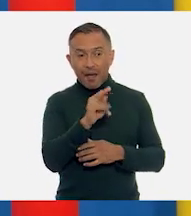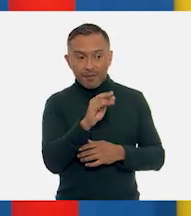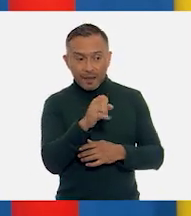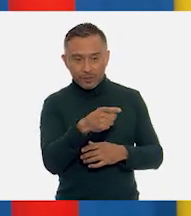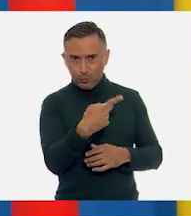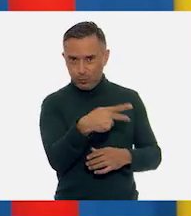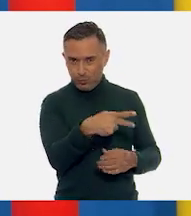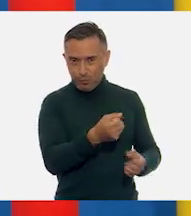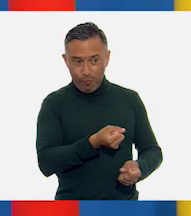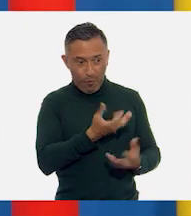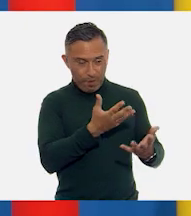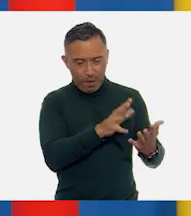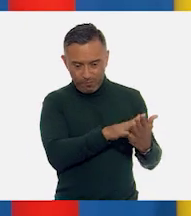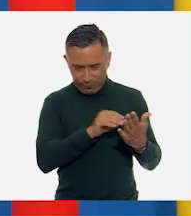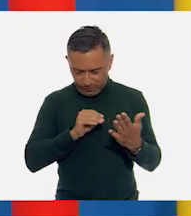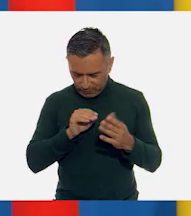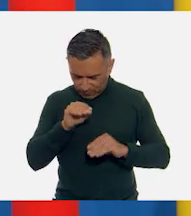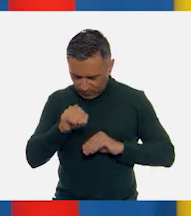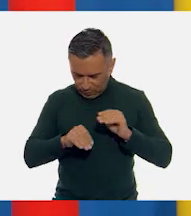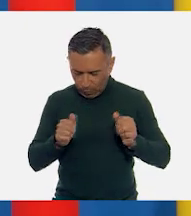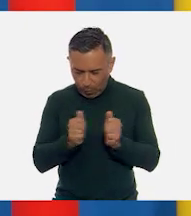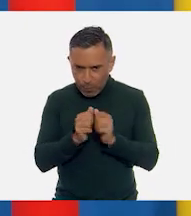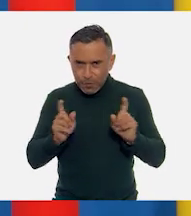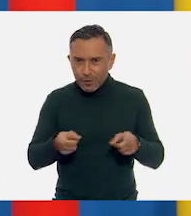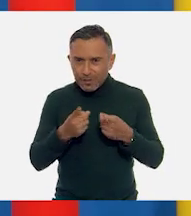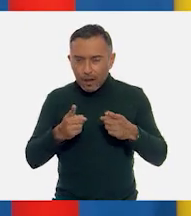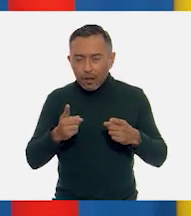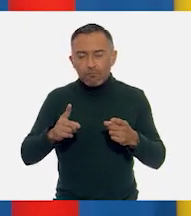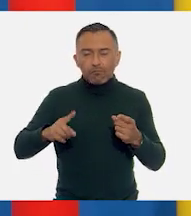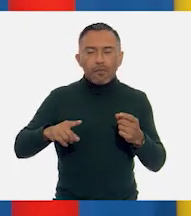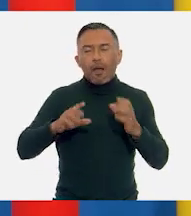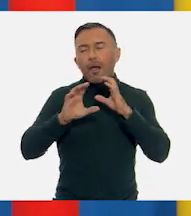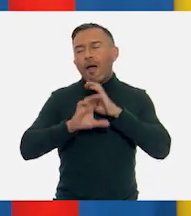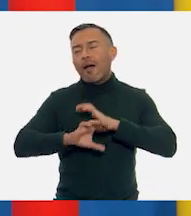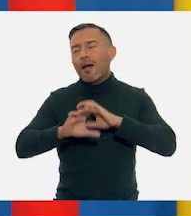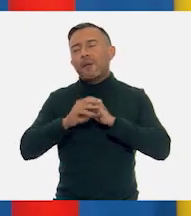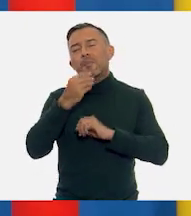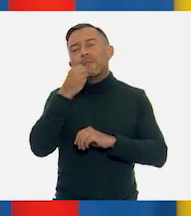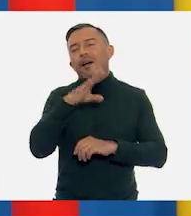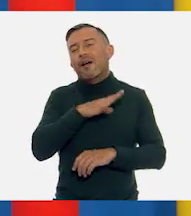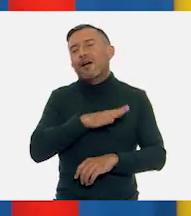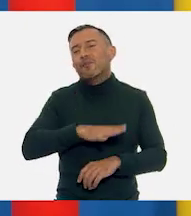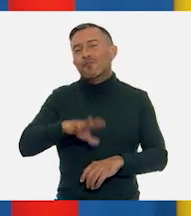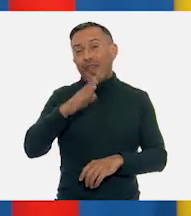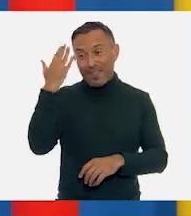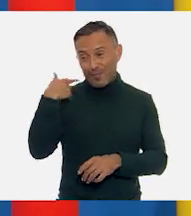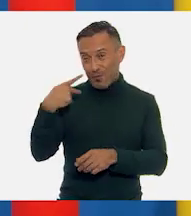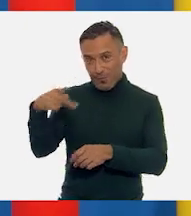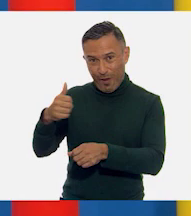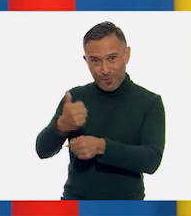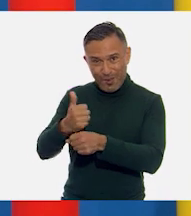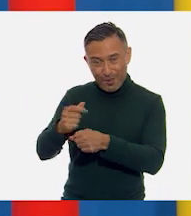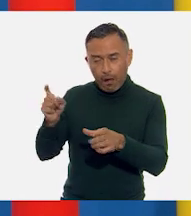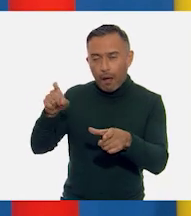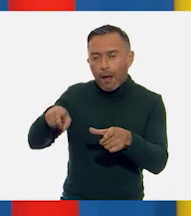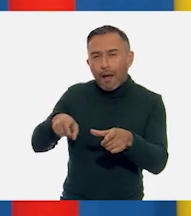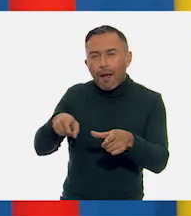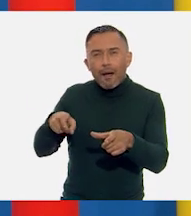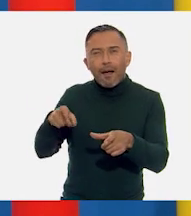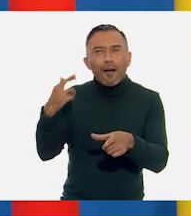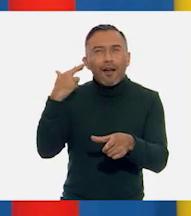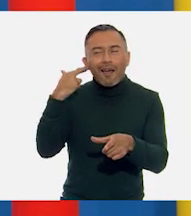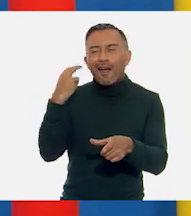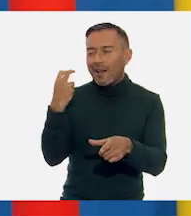música. Y quedó una canción maravillosa, que es la que ponía tu abuelito, justamente. Creo que esta canción